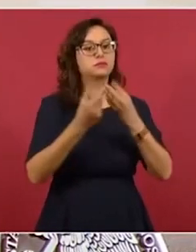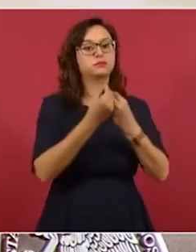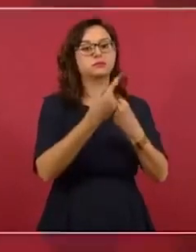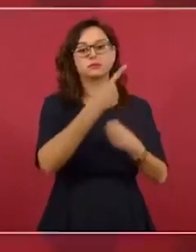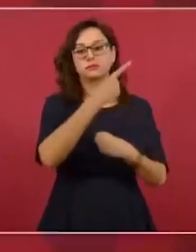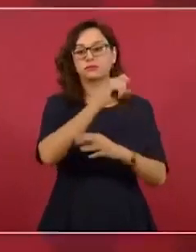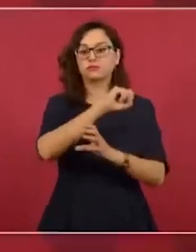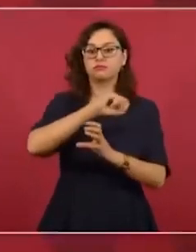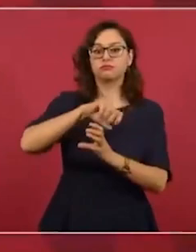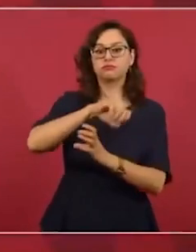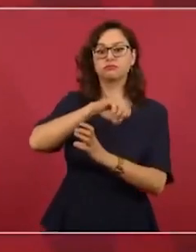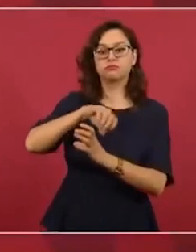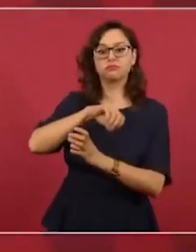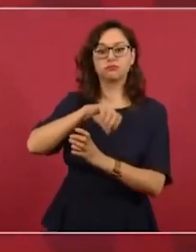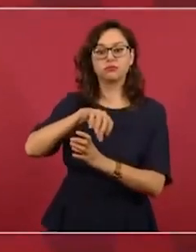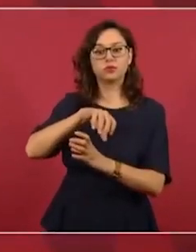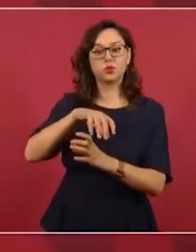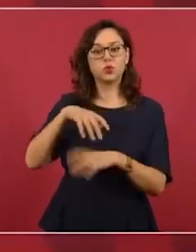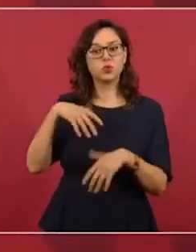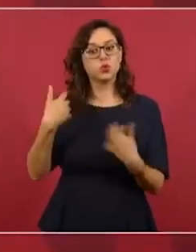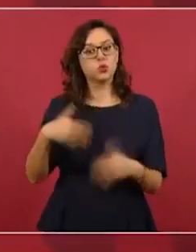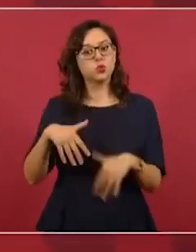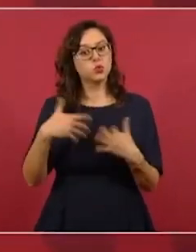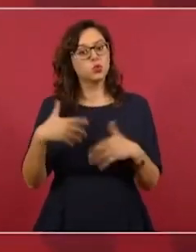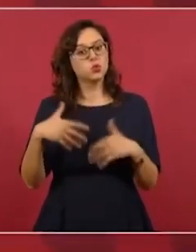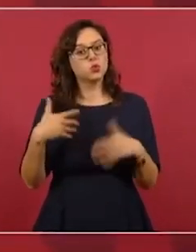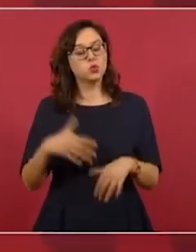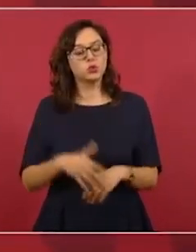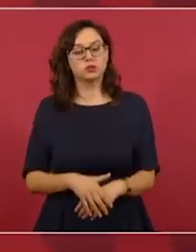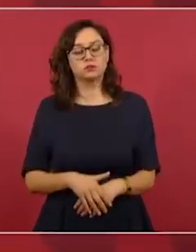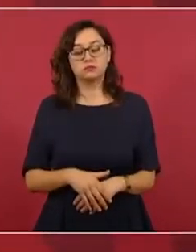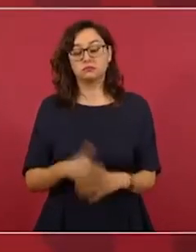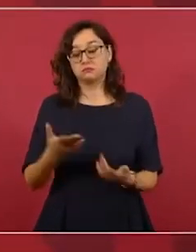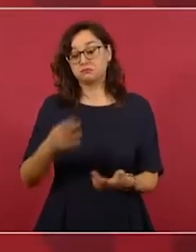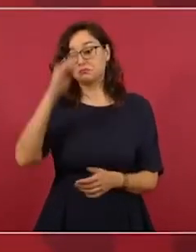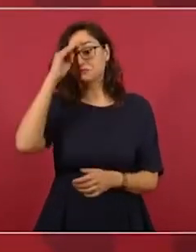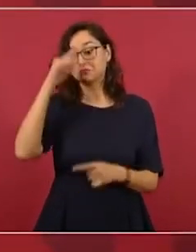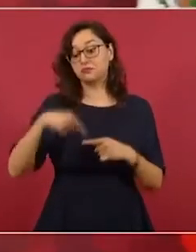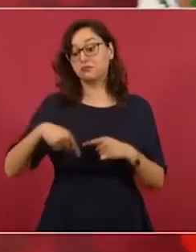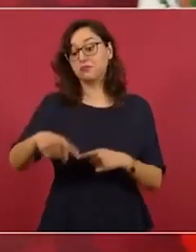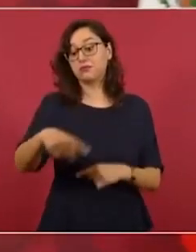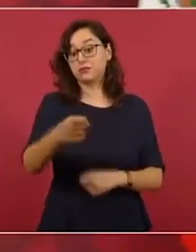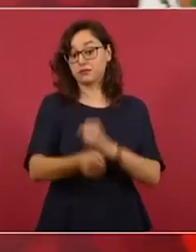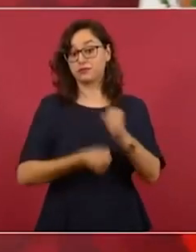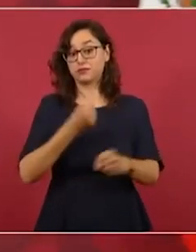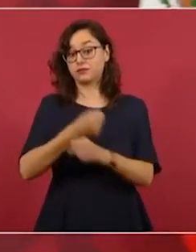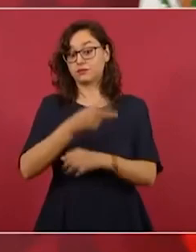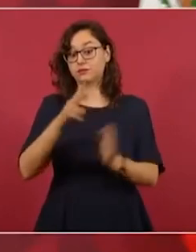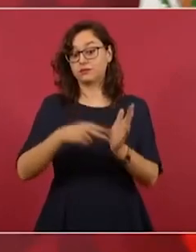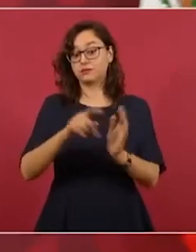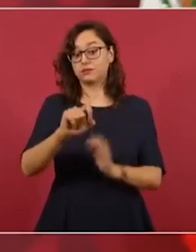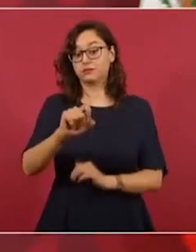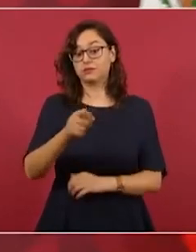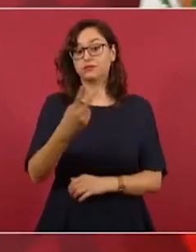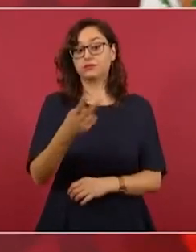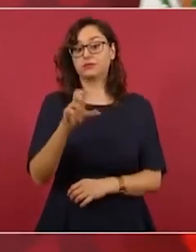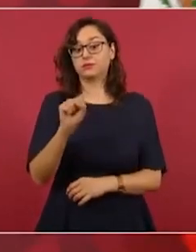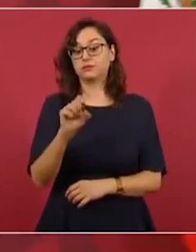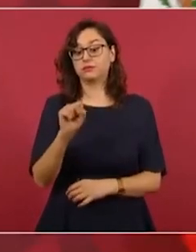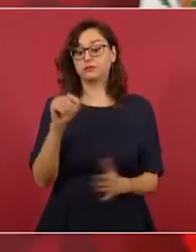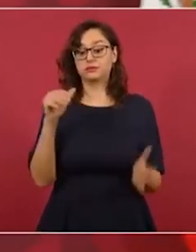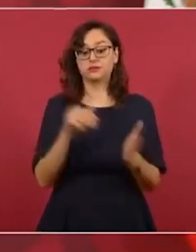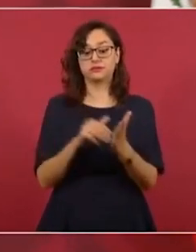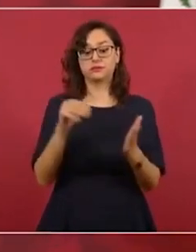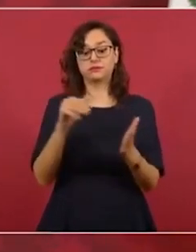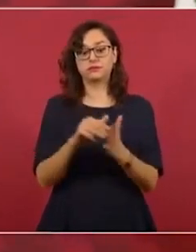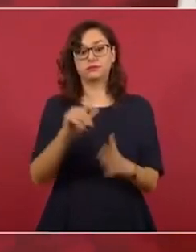y estamos proyectando que van a llegar a los 60 mil millones de dólares es la principal